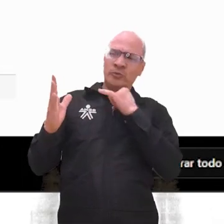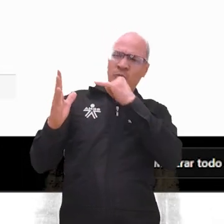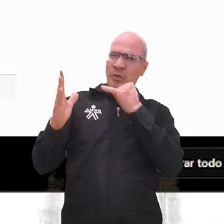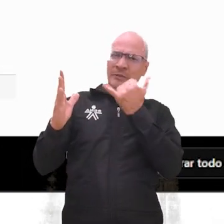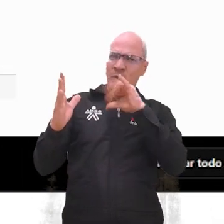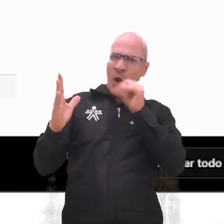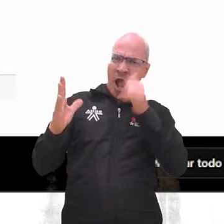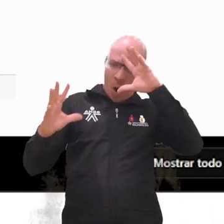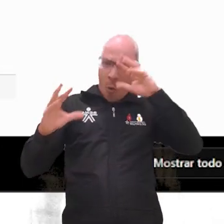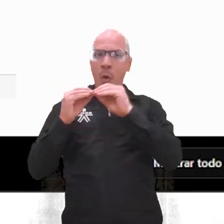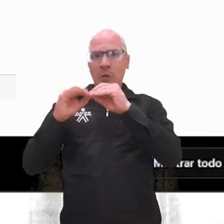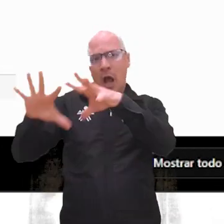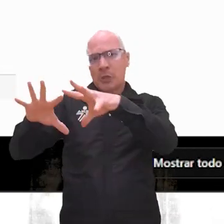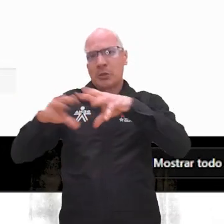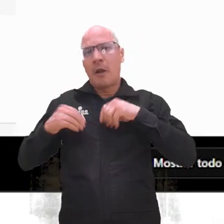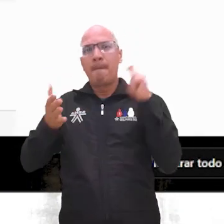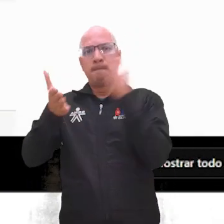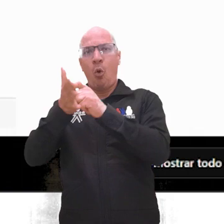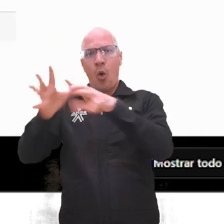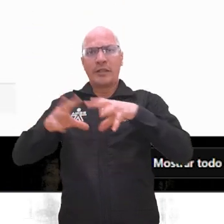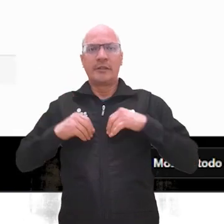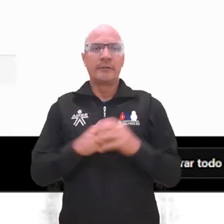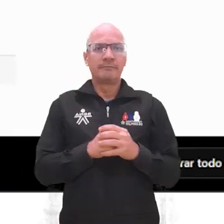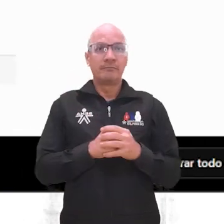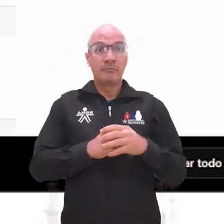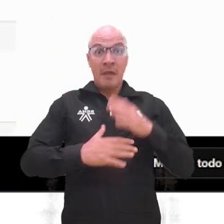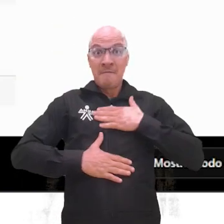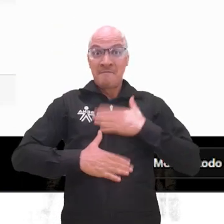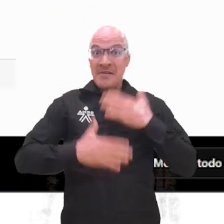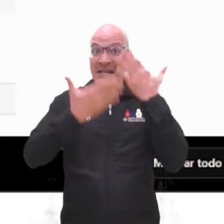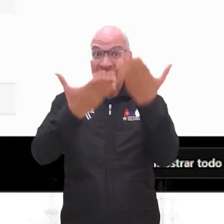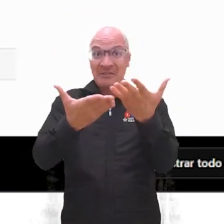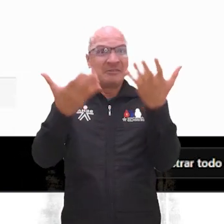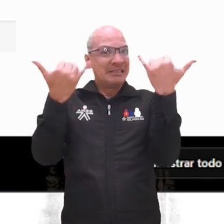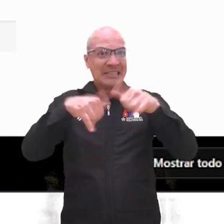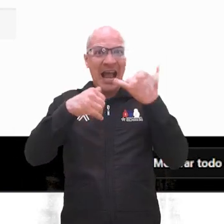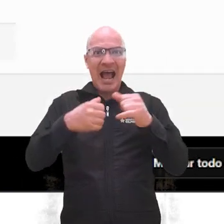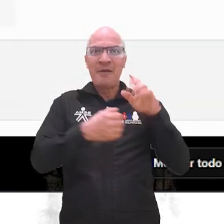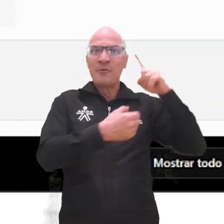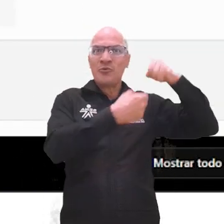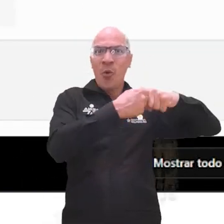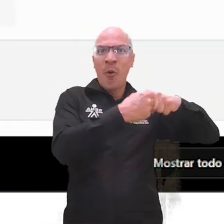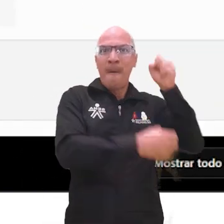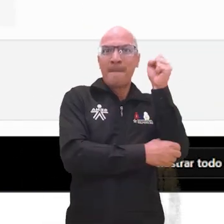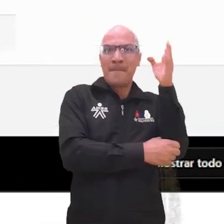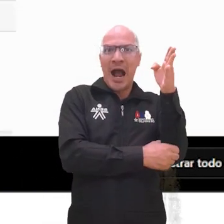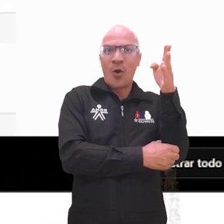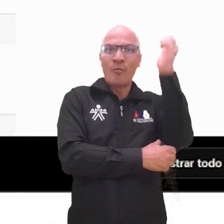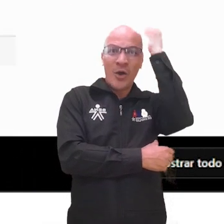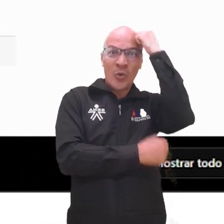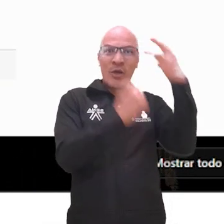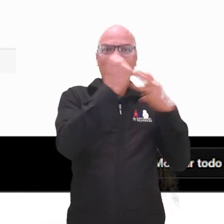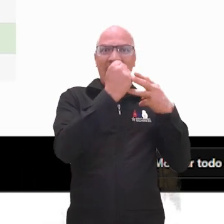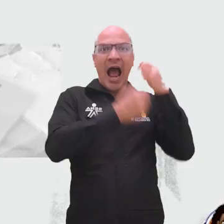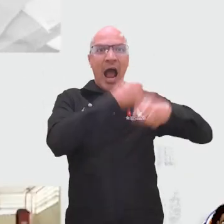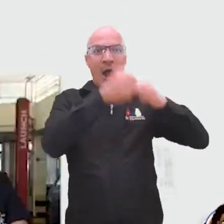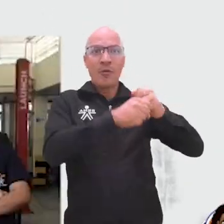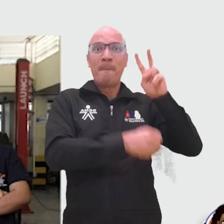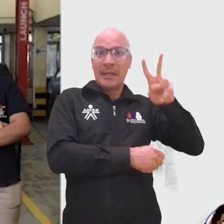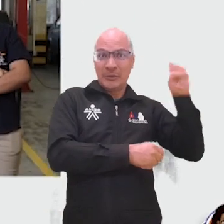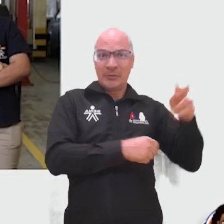estás de acuerdo, da clic en el botón Aceptar. ¡Felicitaciones! Ya haces parte del Banco de Instructores SENA 2022.